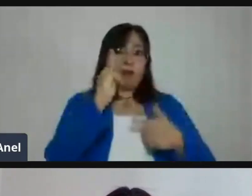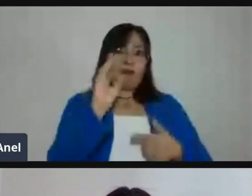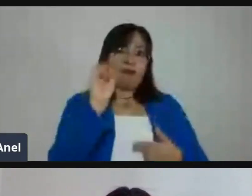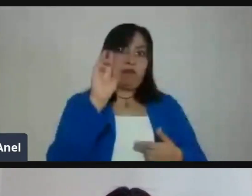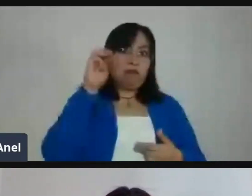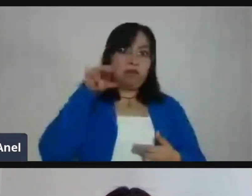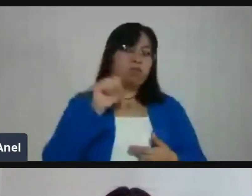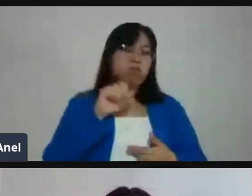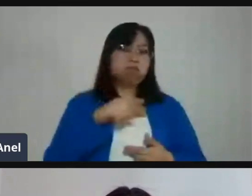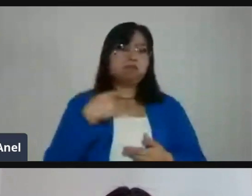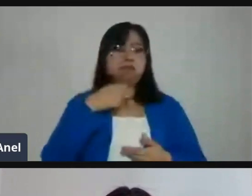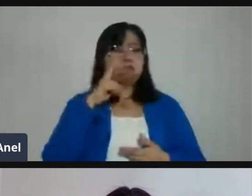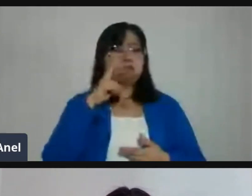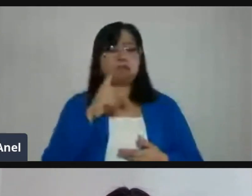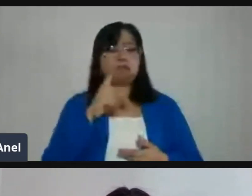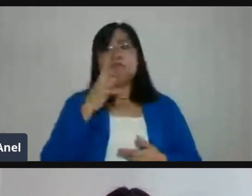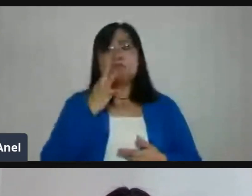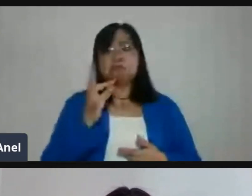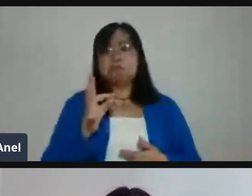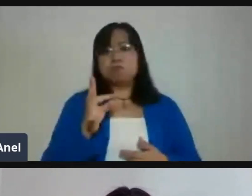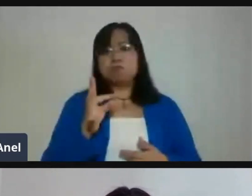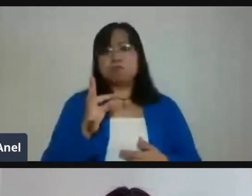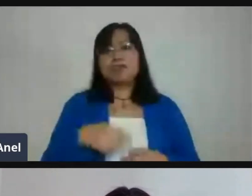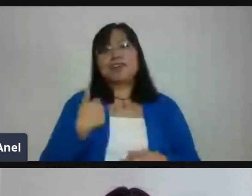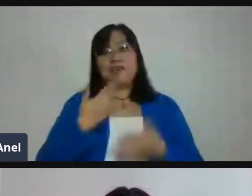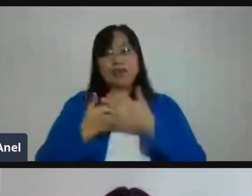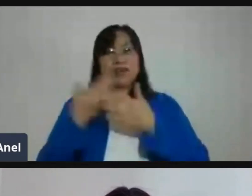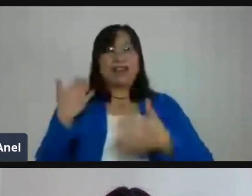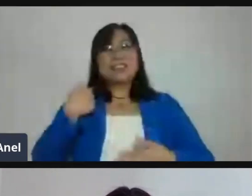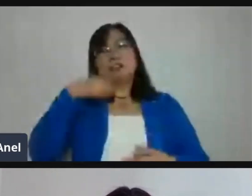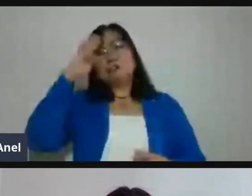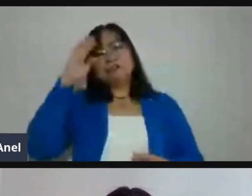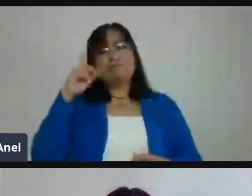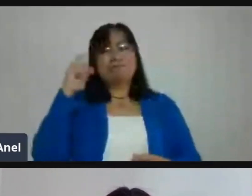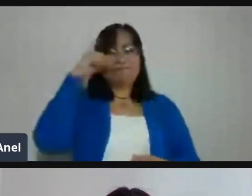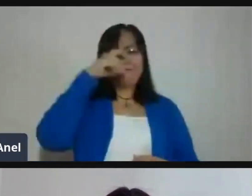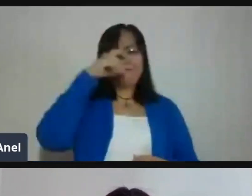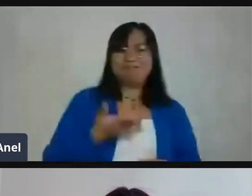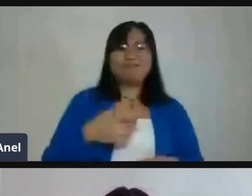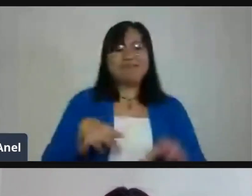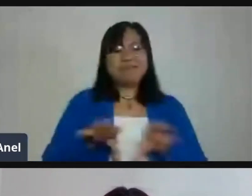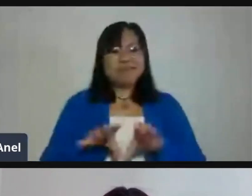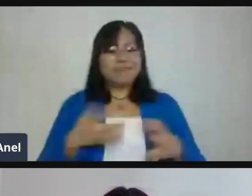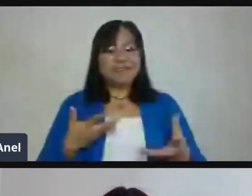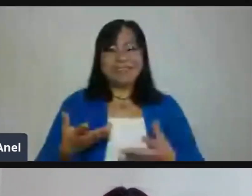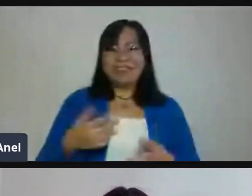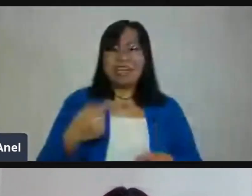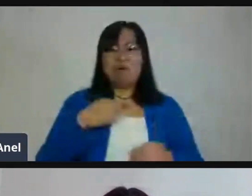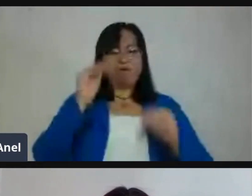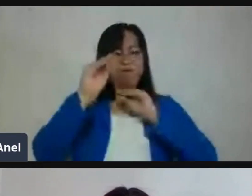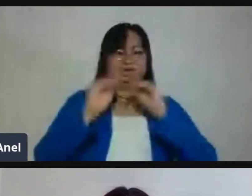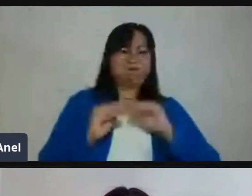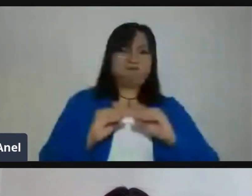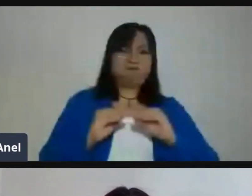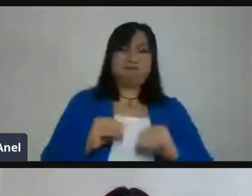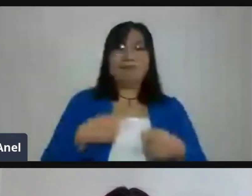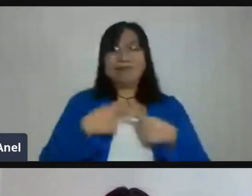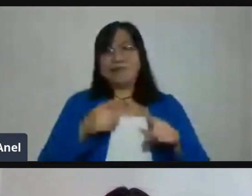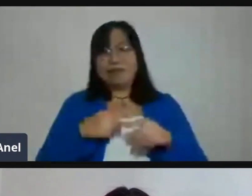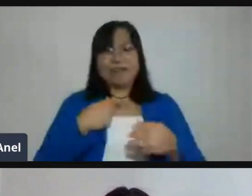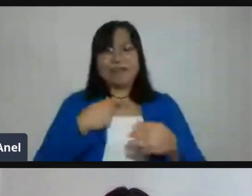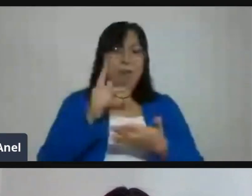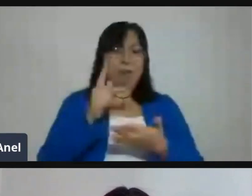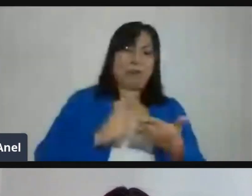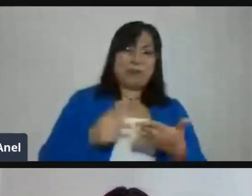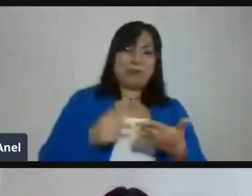un sitio. Yo también antes de explorar estas herramientas pensaba que crear un sitio involucraba saber código y ser un programador,